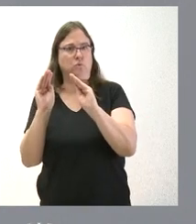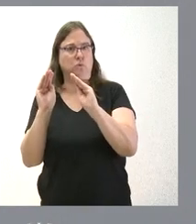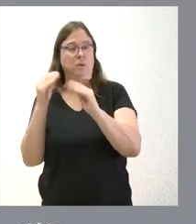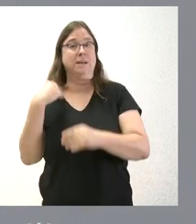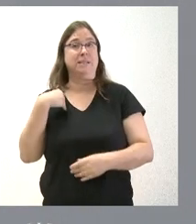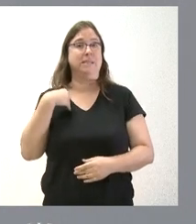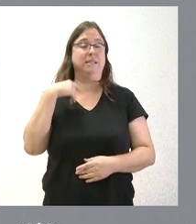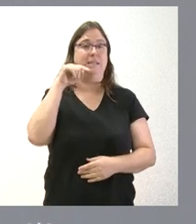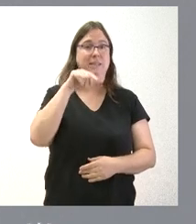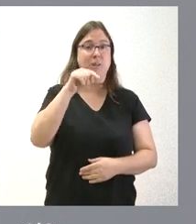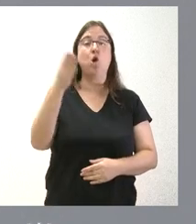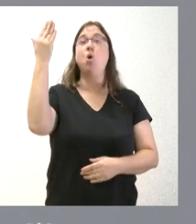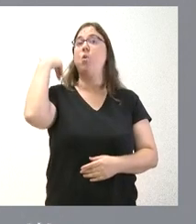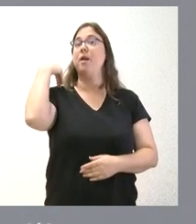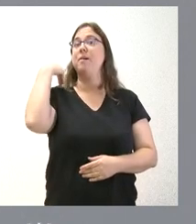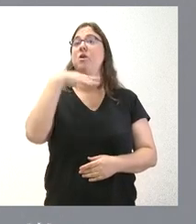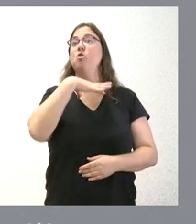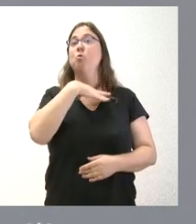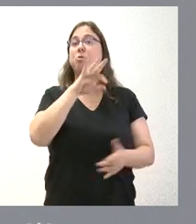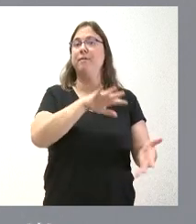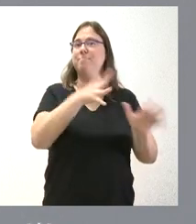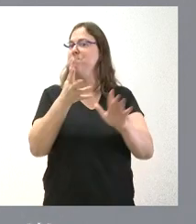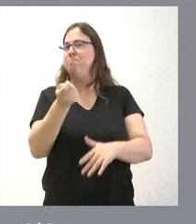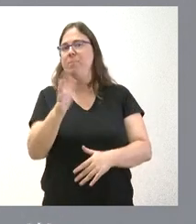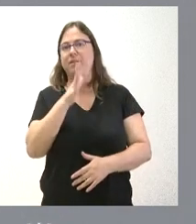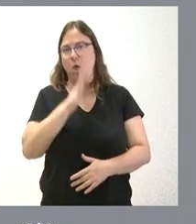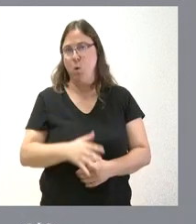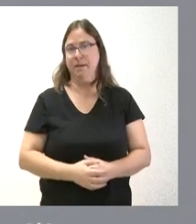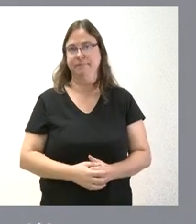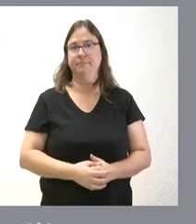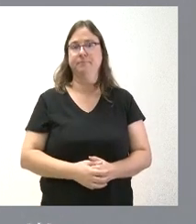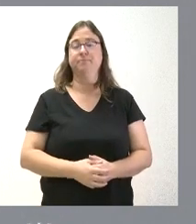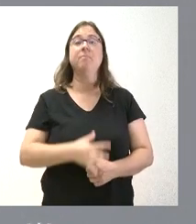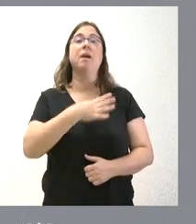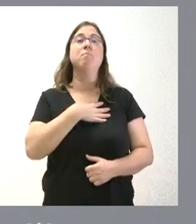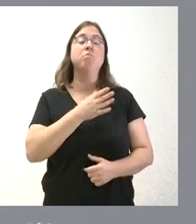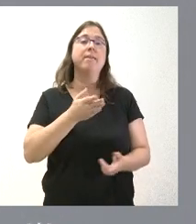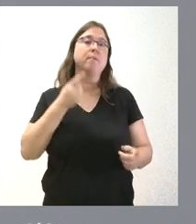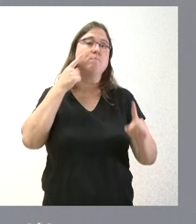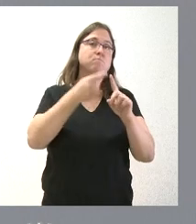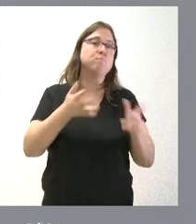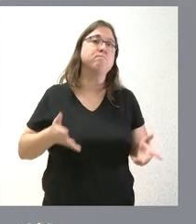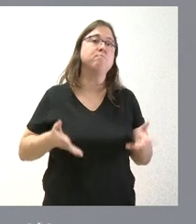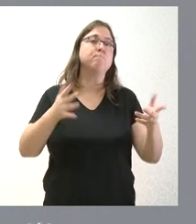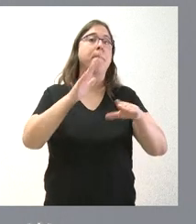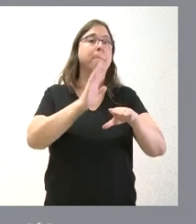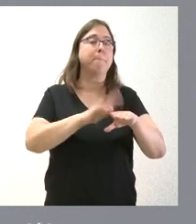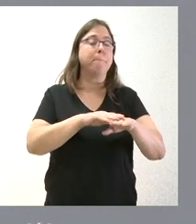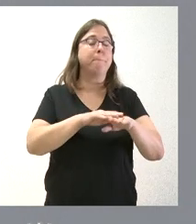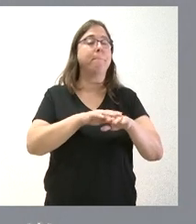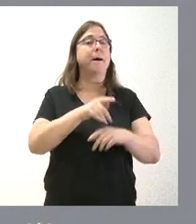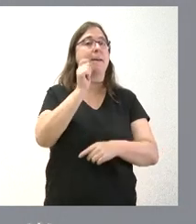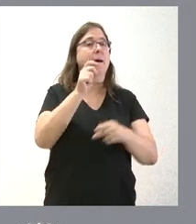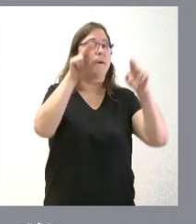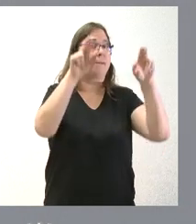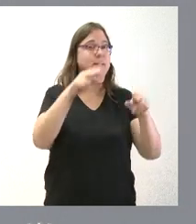esto es lo que fue la otra vez que quizá podría aplicarse algo parecido en esta ocasión, que pudiera destinarse tanto a las residencias públicas de la